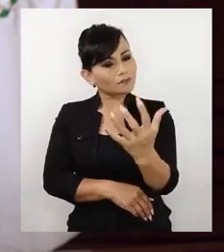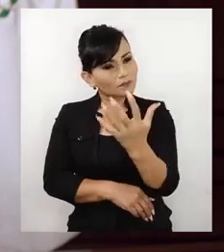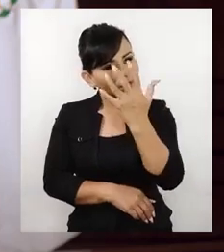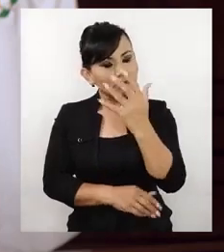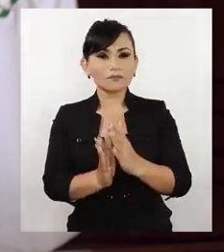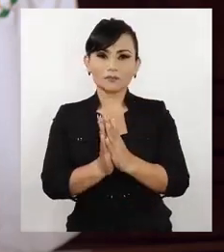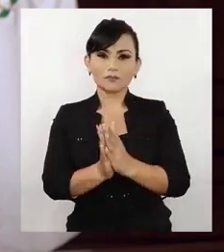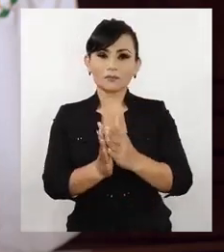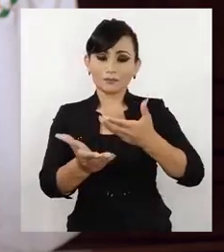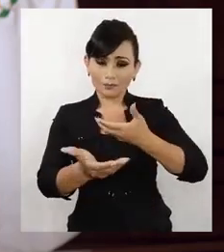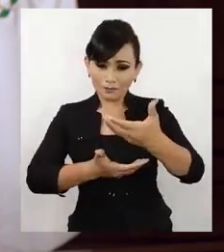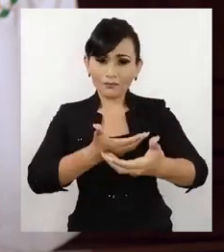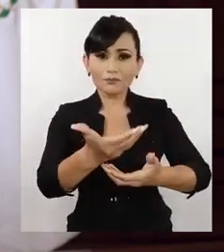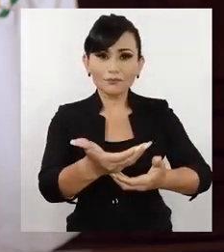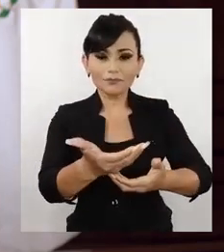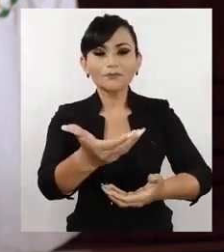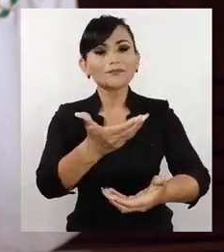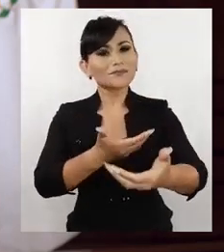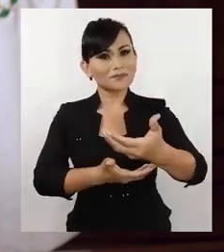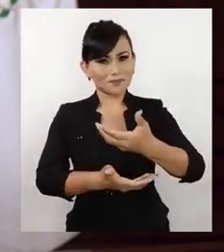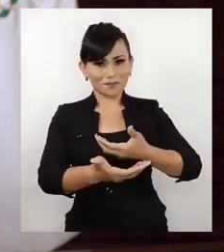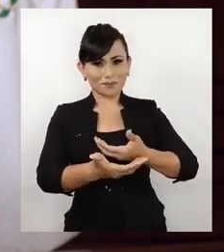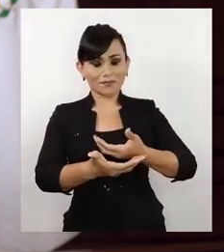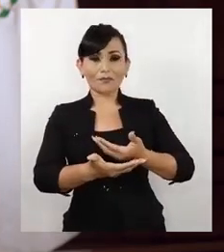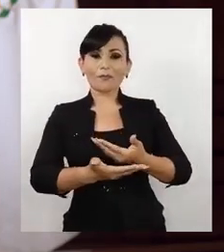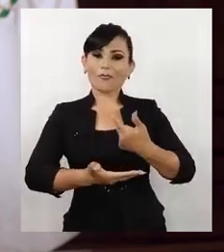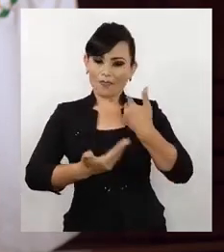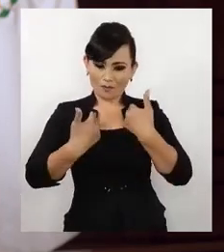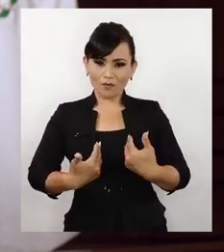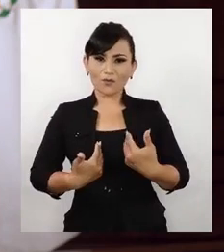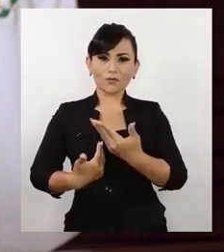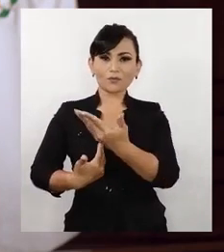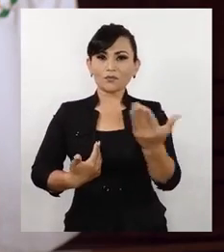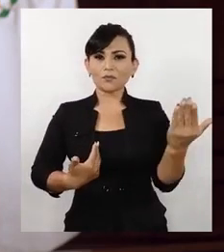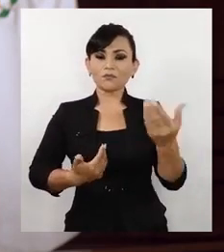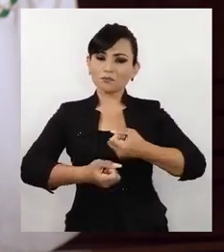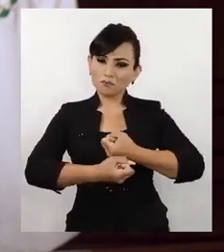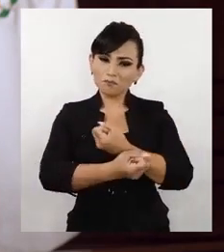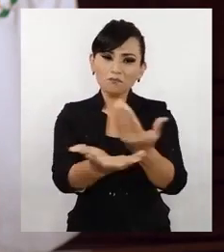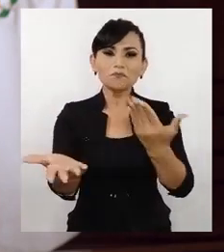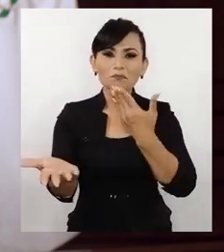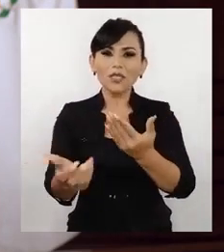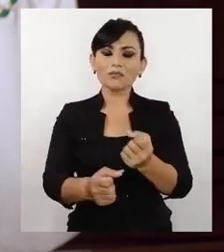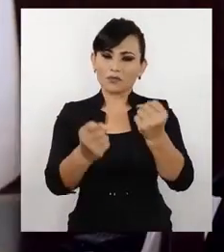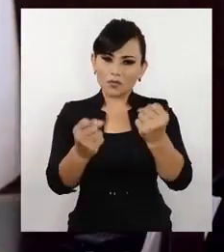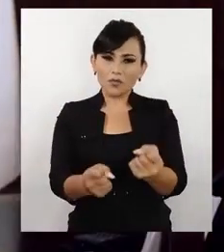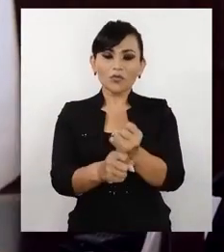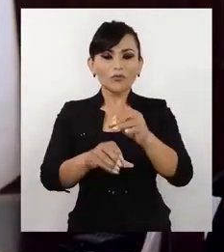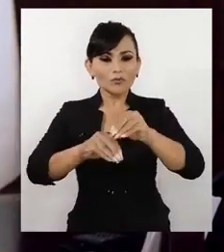esto no es un cheque en blanco este es un llamado de reciprocidad